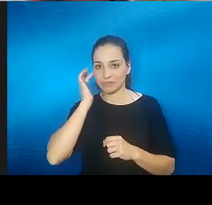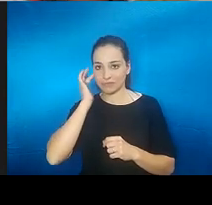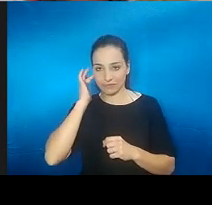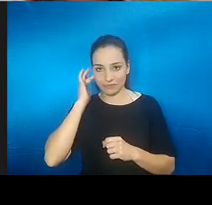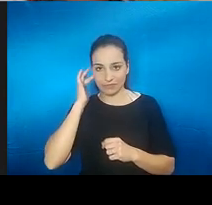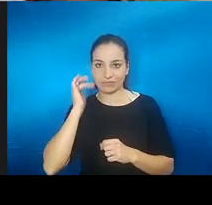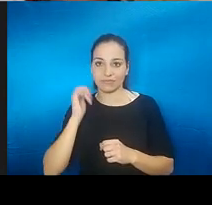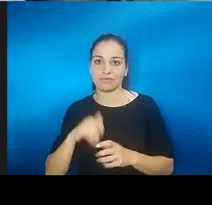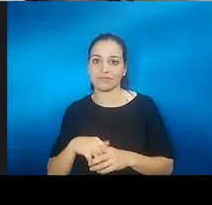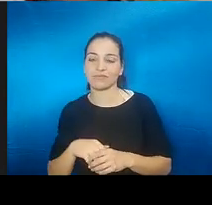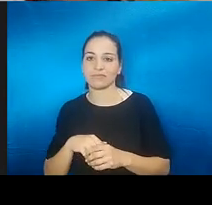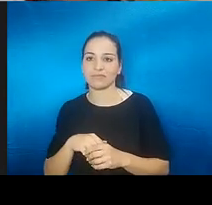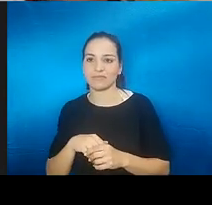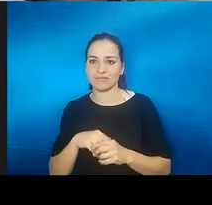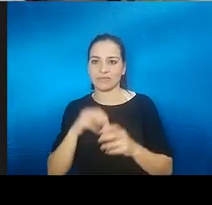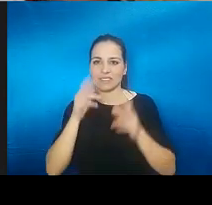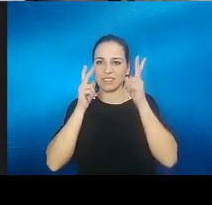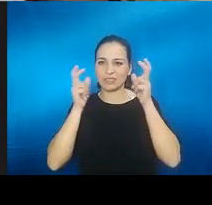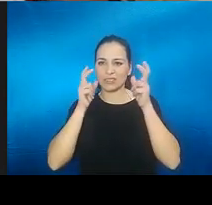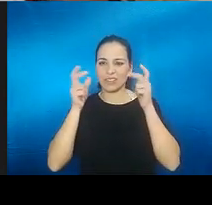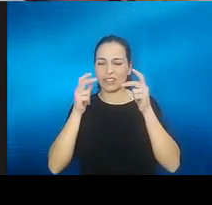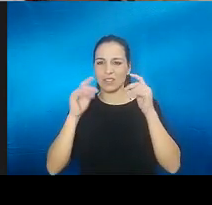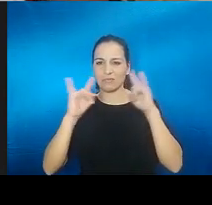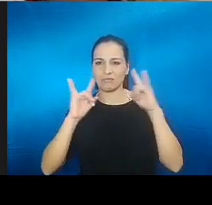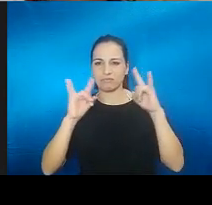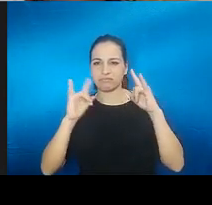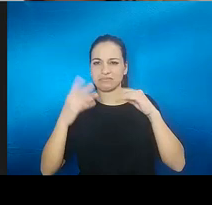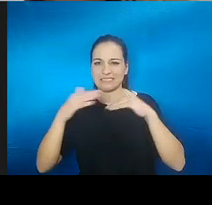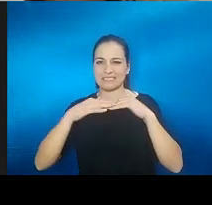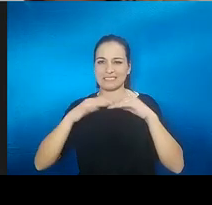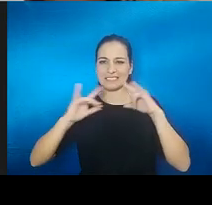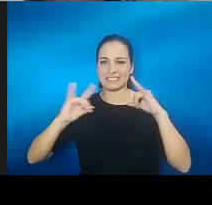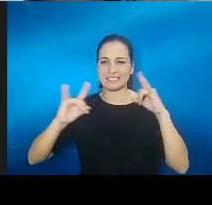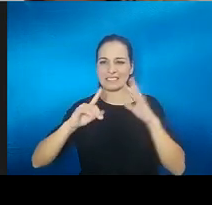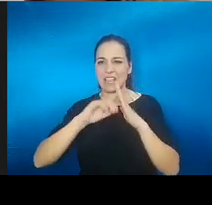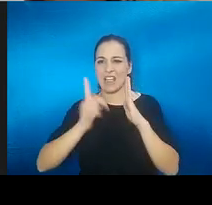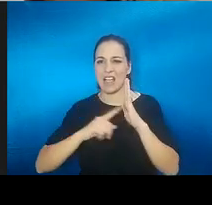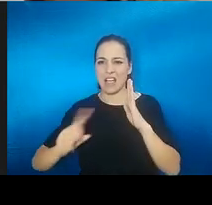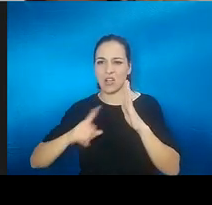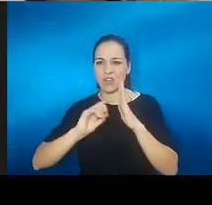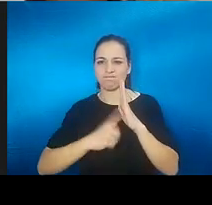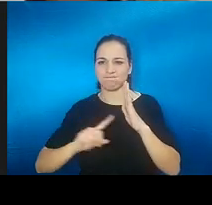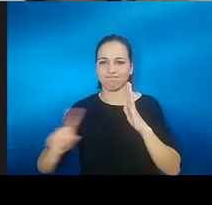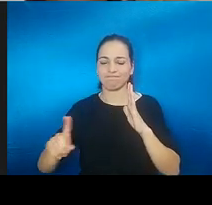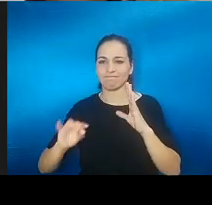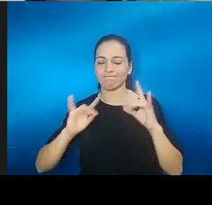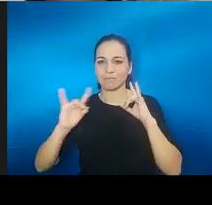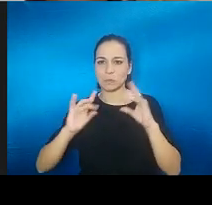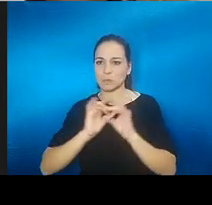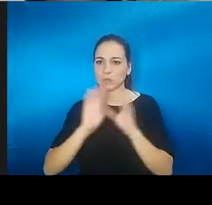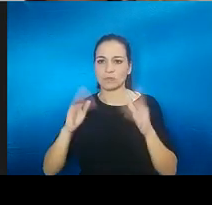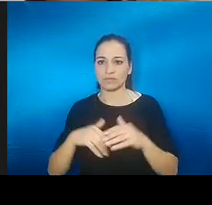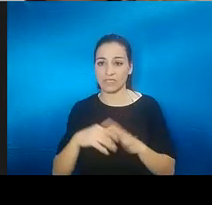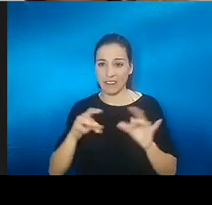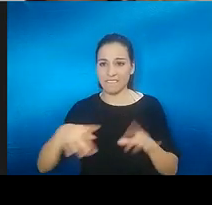sí como que se acopla ¿verdad? sí como que retumba sí pero muchísimo no sé si vosotros os pasa lo mismo